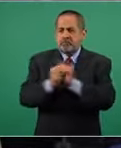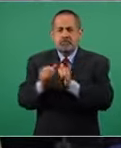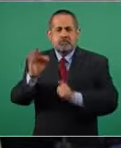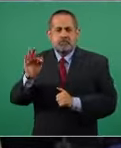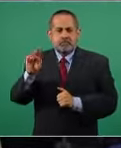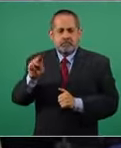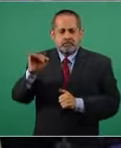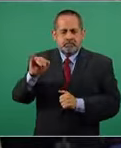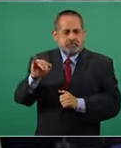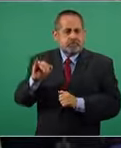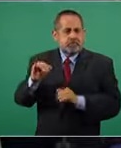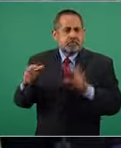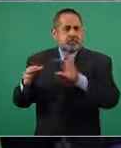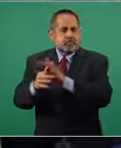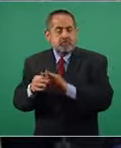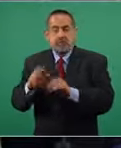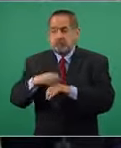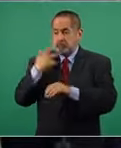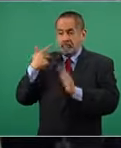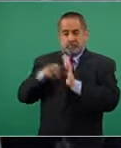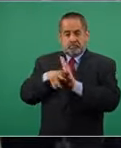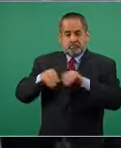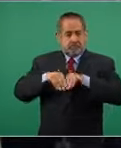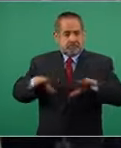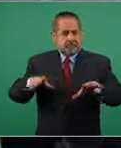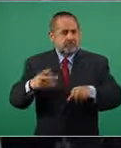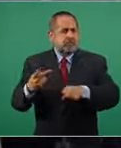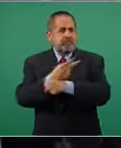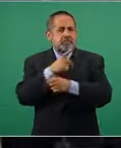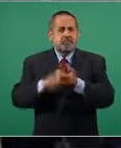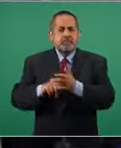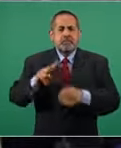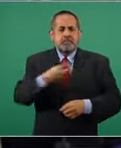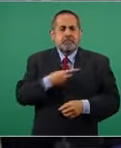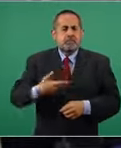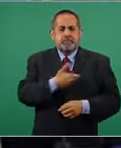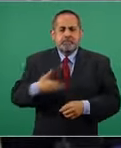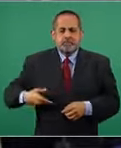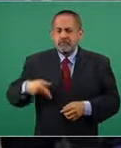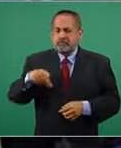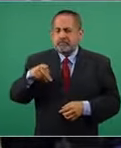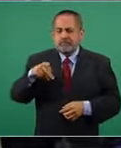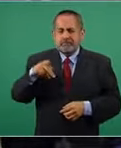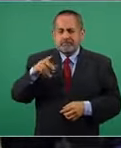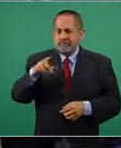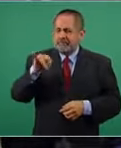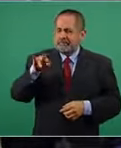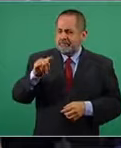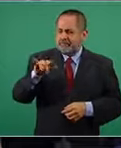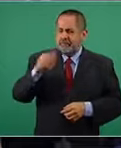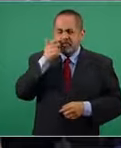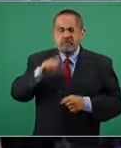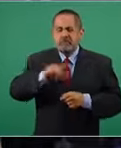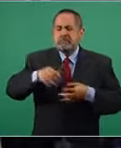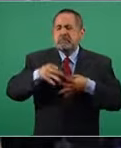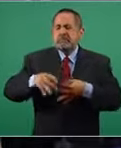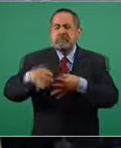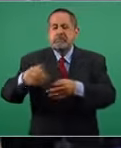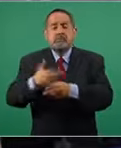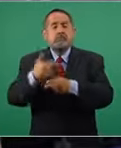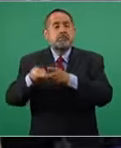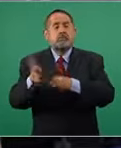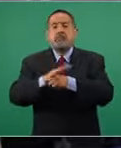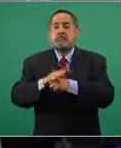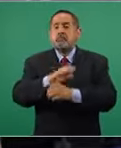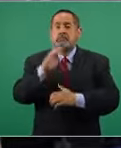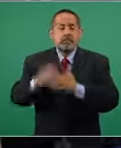ya que el Financial Times publicaba que la vicepresidenta Kirchner quiere retrasarlo parecería hasta después de que pase la pandemia